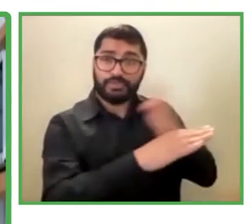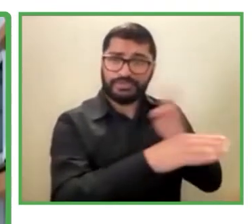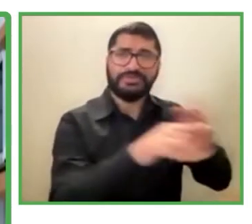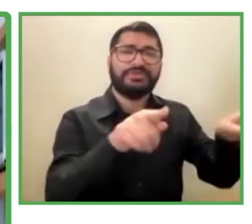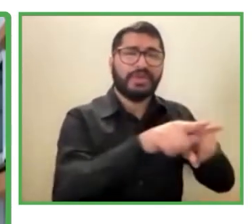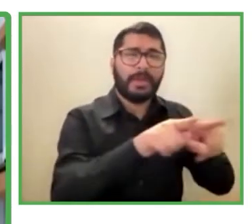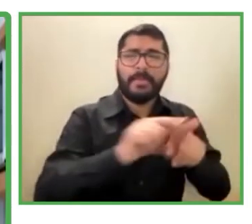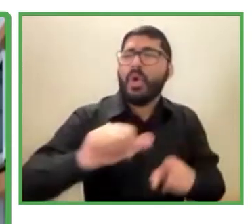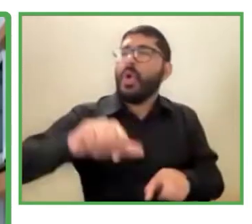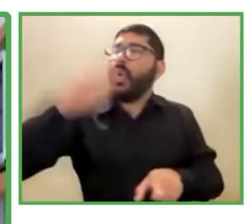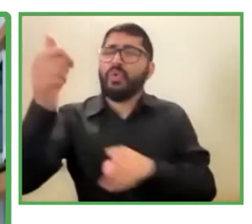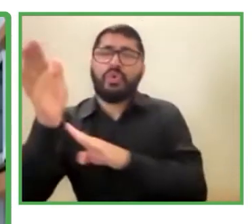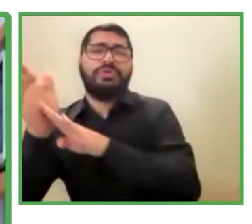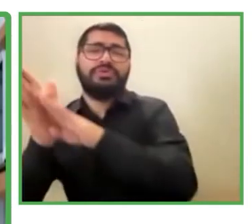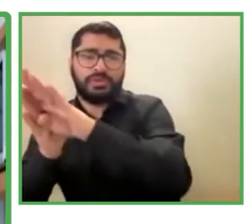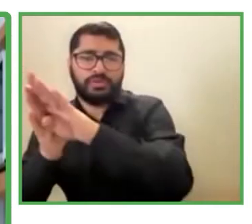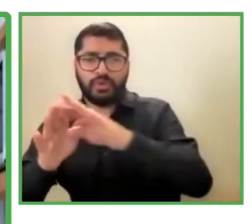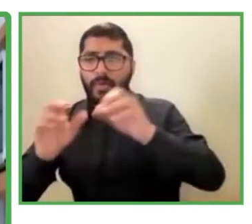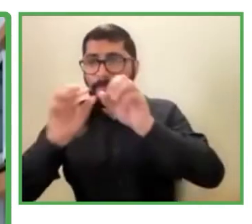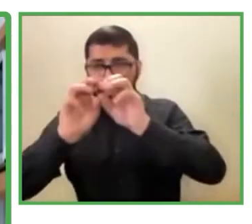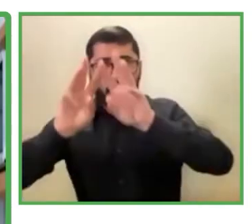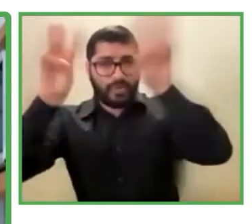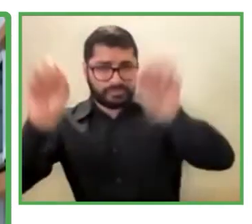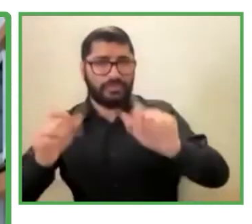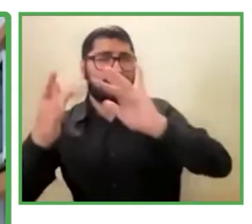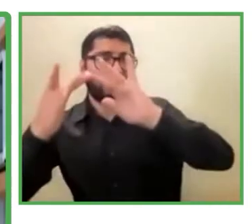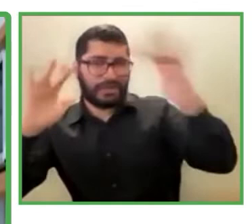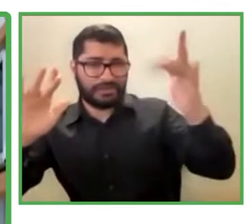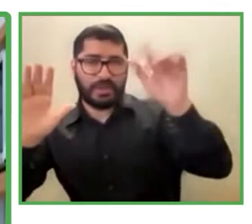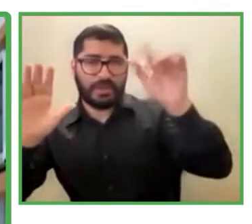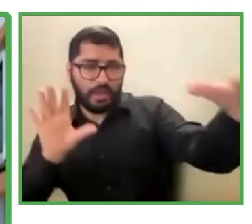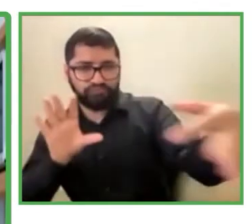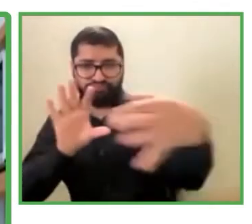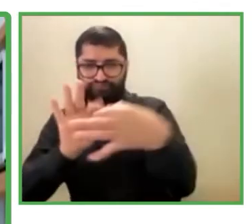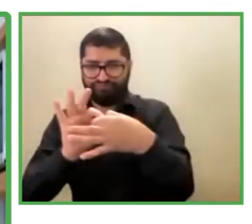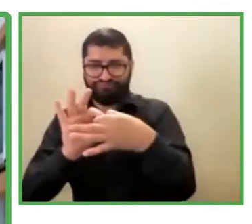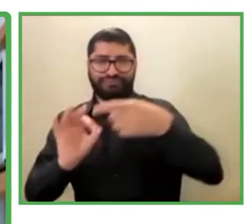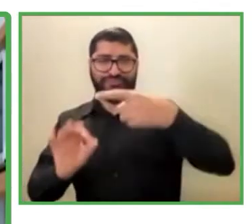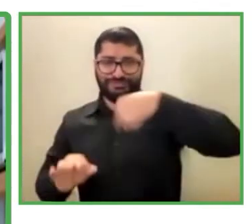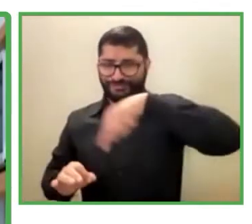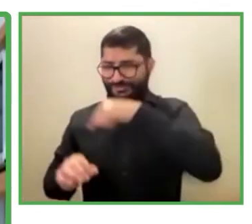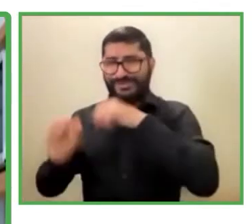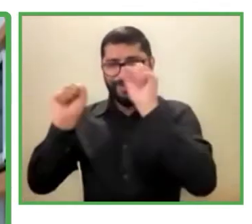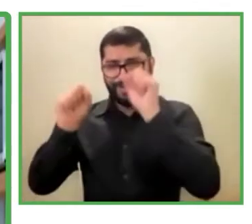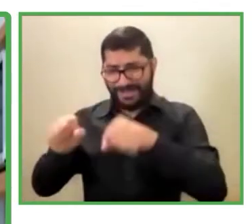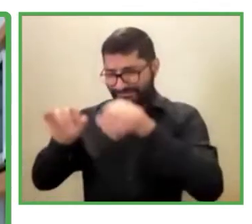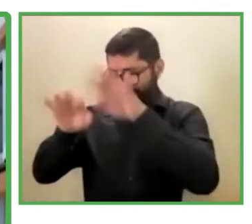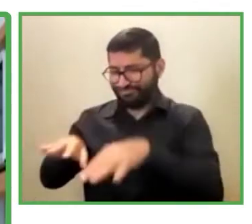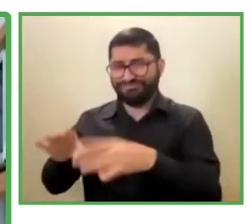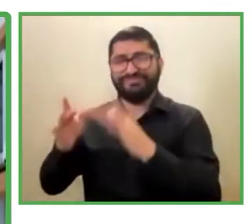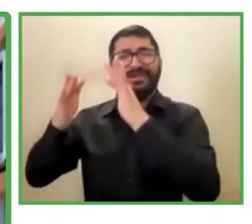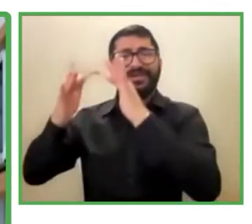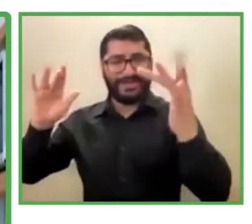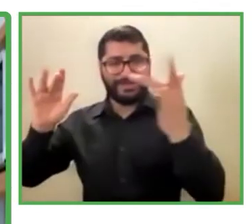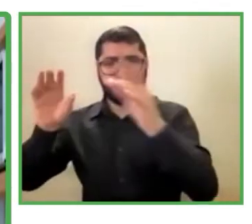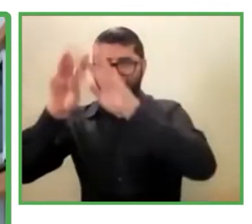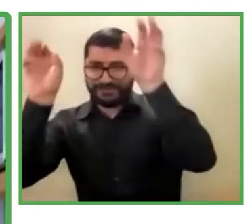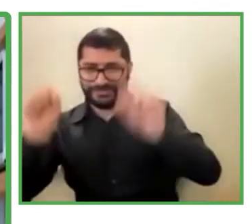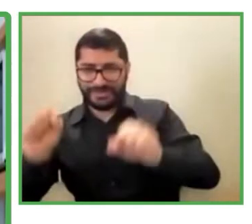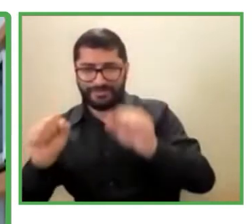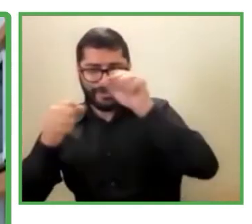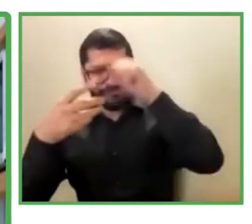linkeada a esta plataforma de todas las evaluaciones que tienen que ver con habilidades